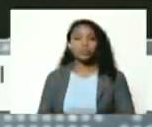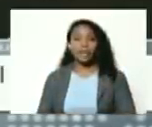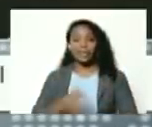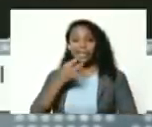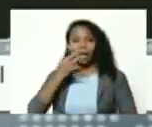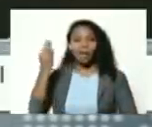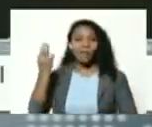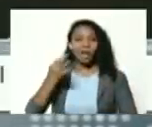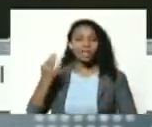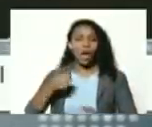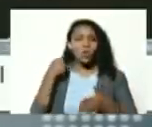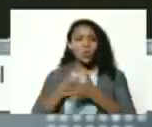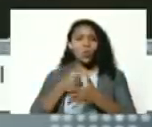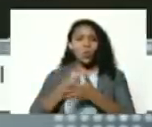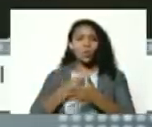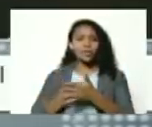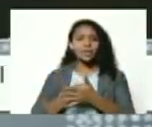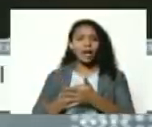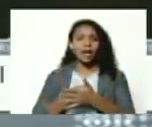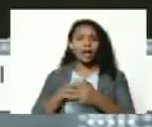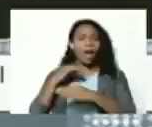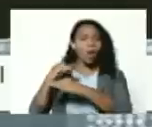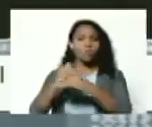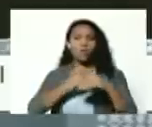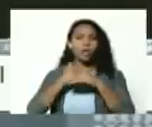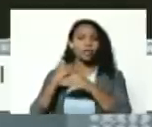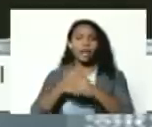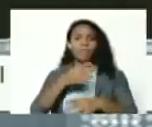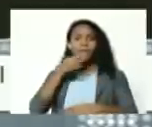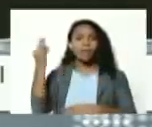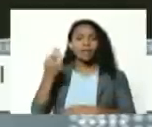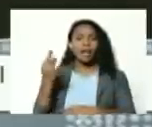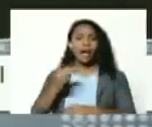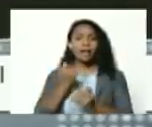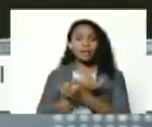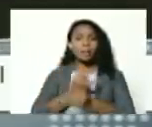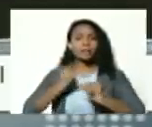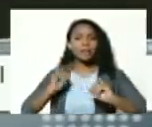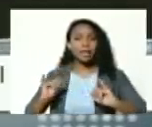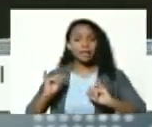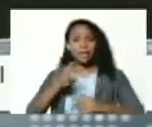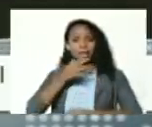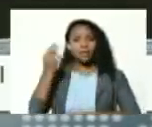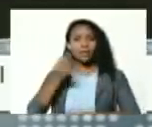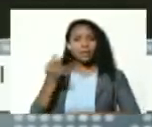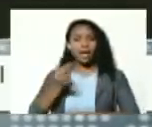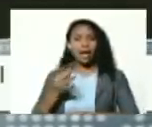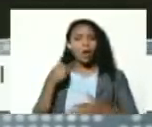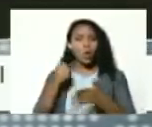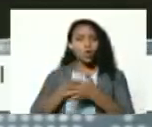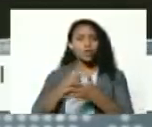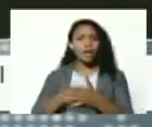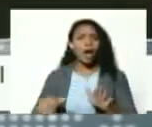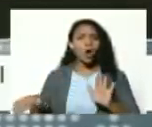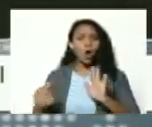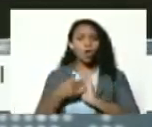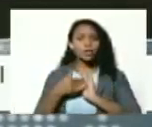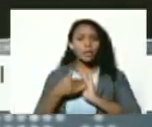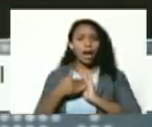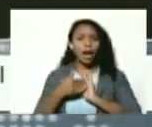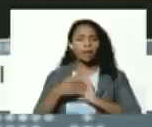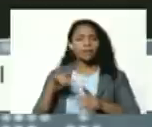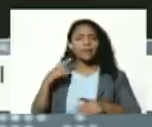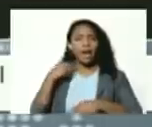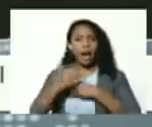verdaderamente la lucha por la igualdad verdadera por la independencia verdadera la lucha contra las oligarquías que se